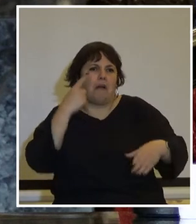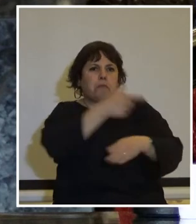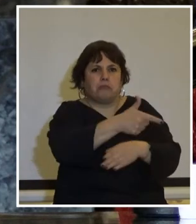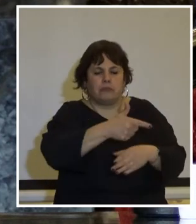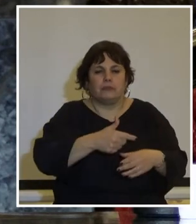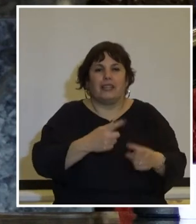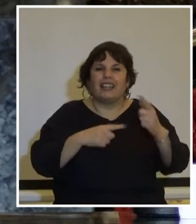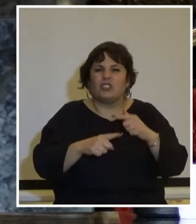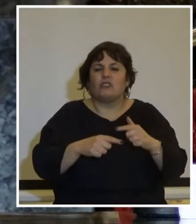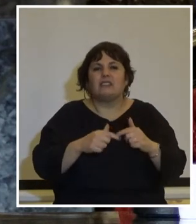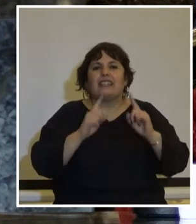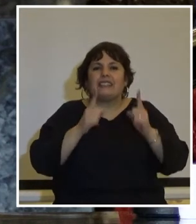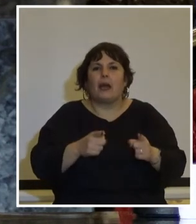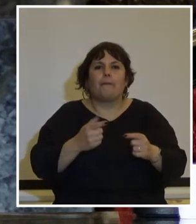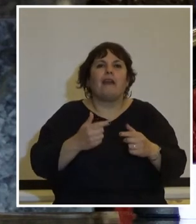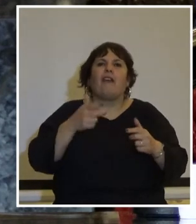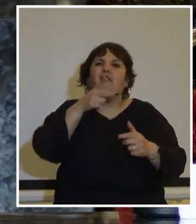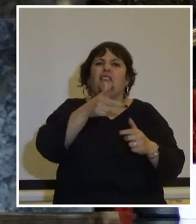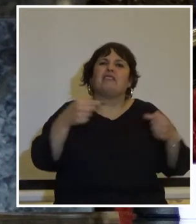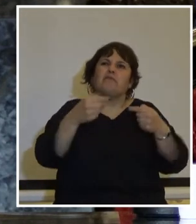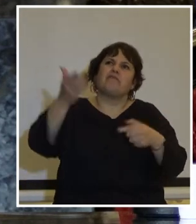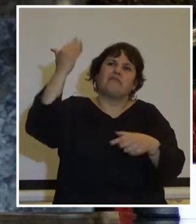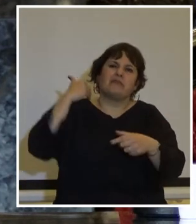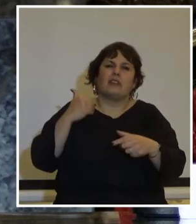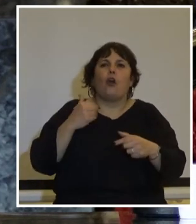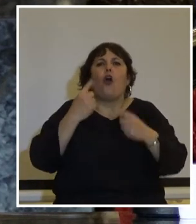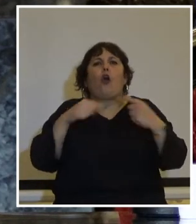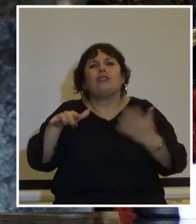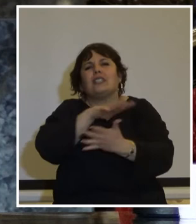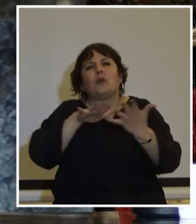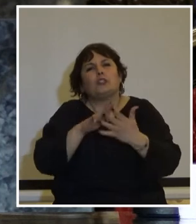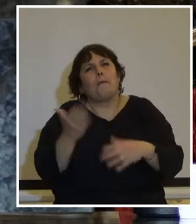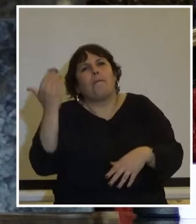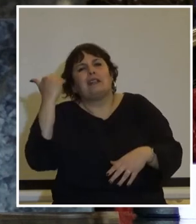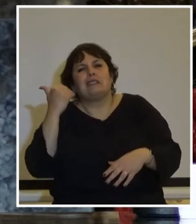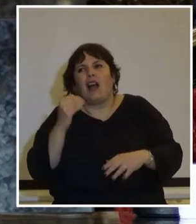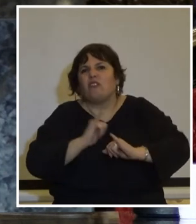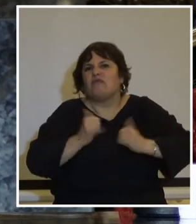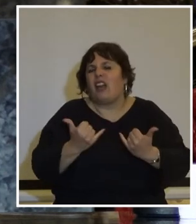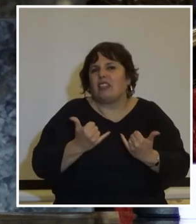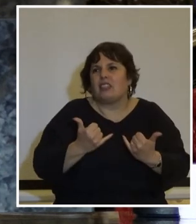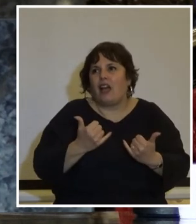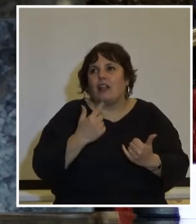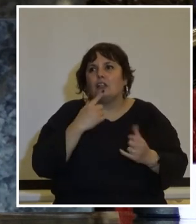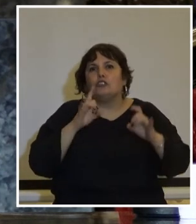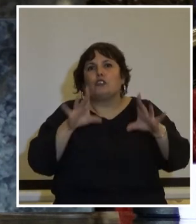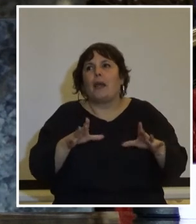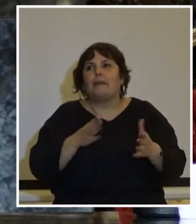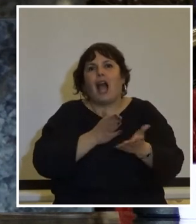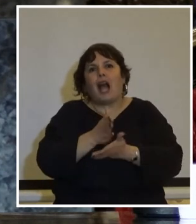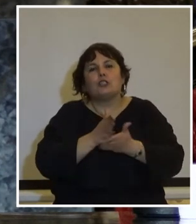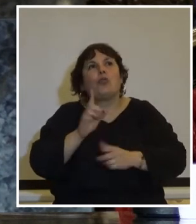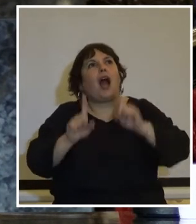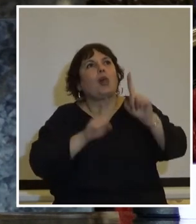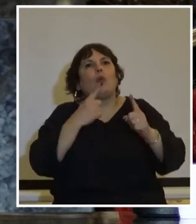la indiferencia por anacronismo la indiferencia porque son sucesos del pasado del pasado solo colabora con aquellos que